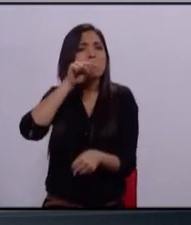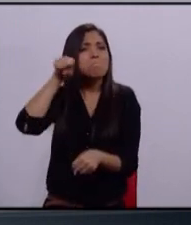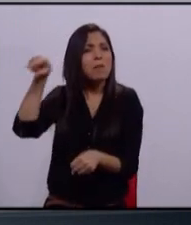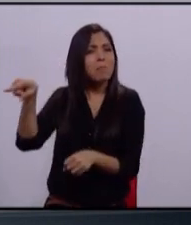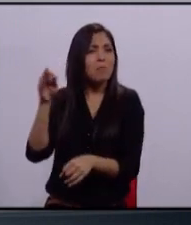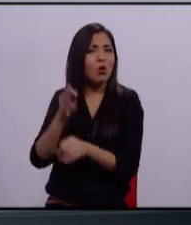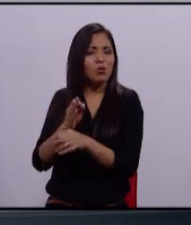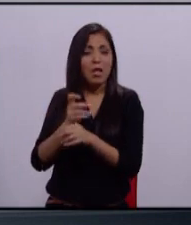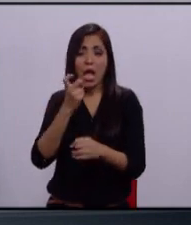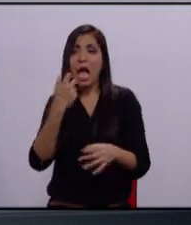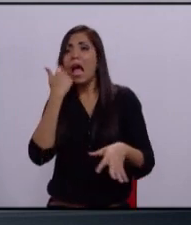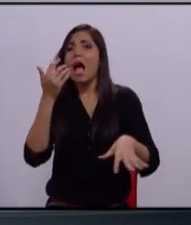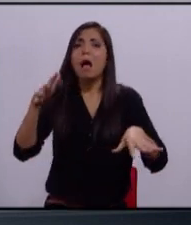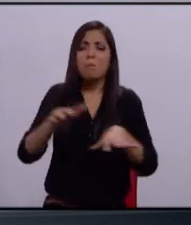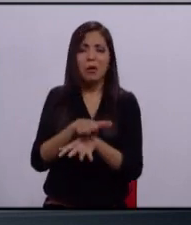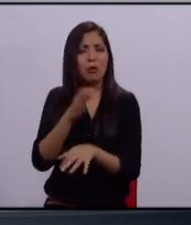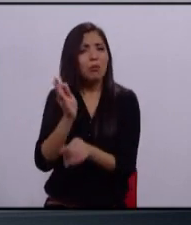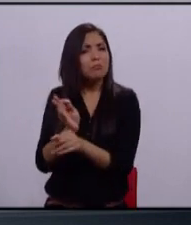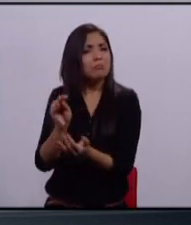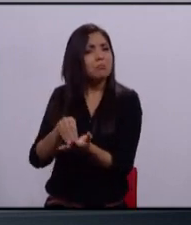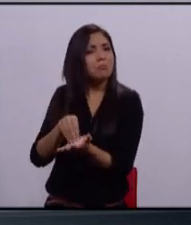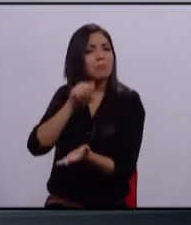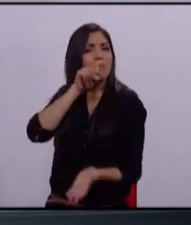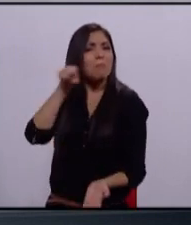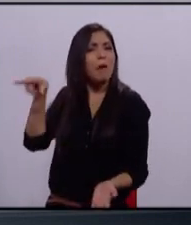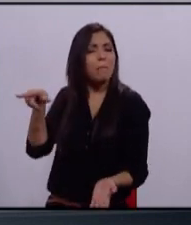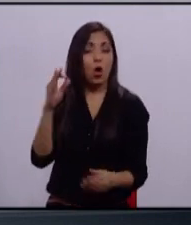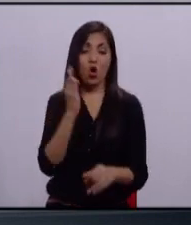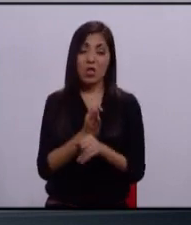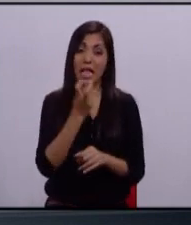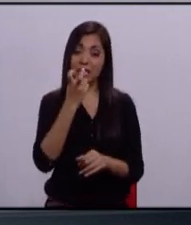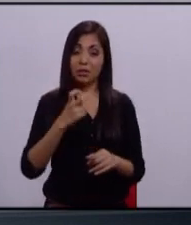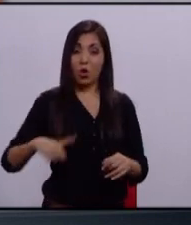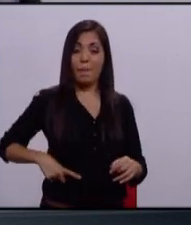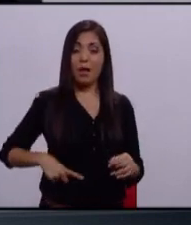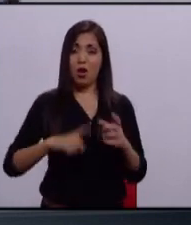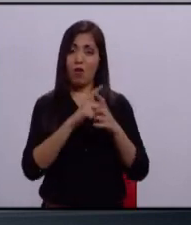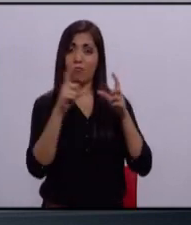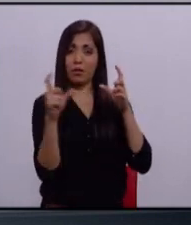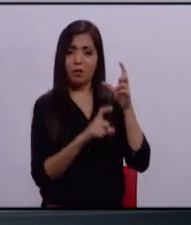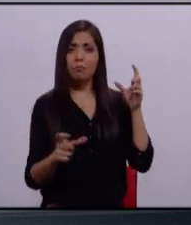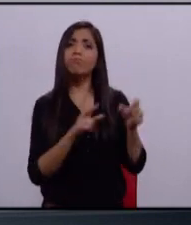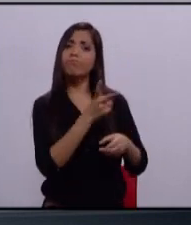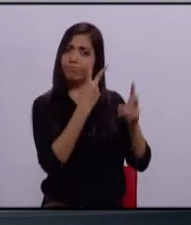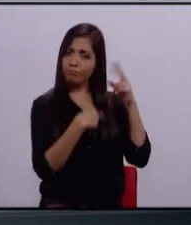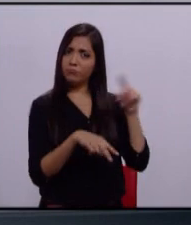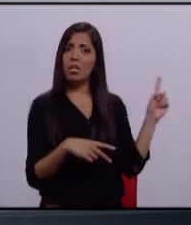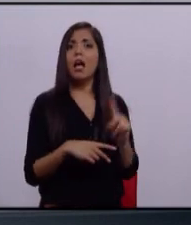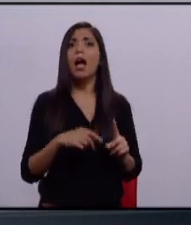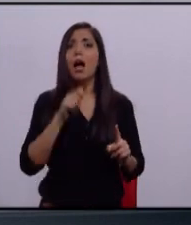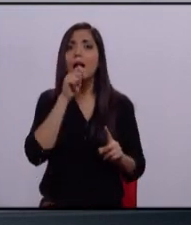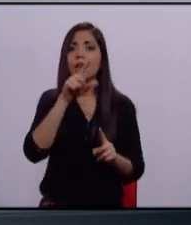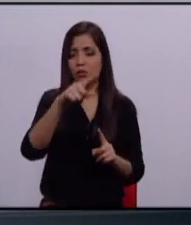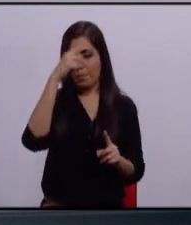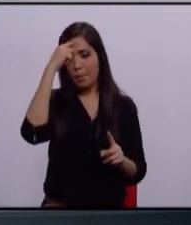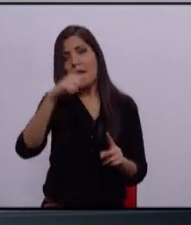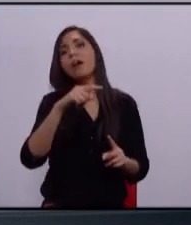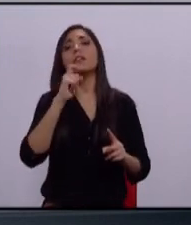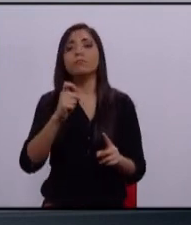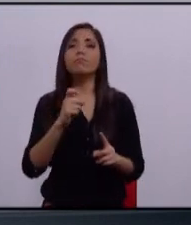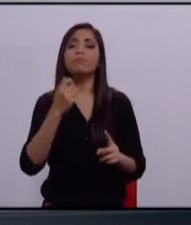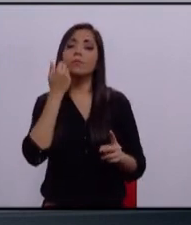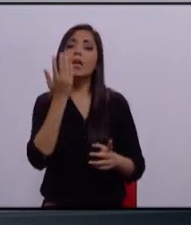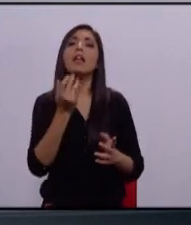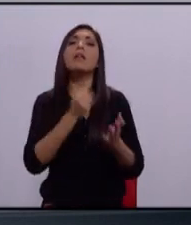Este modelo en el cual el gobierno federal ha venido a Jalisco a tomar las riendas de la inseguridad ante la